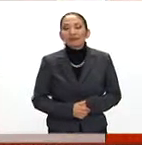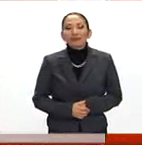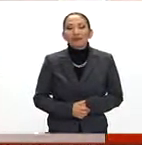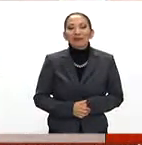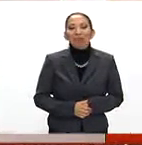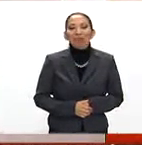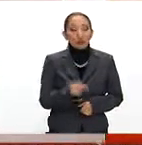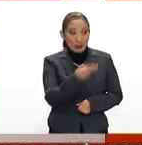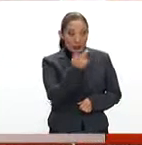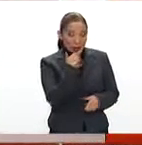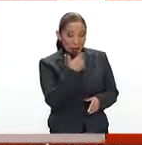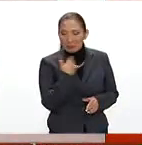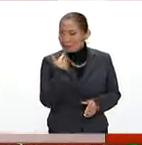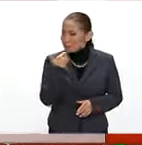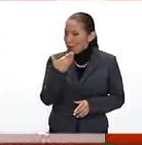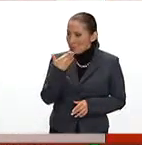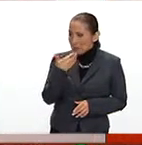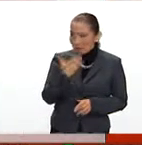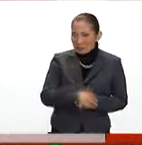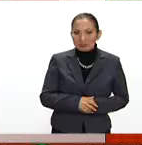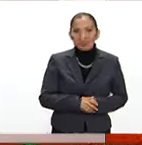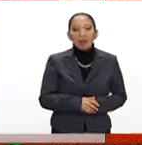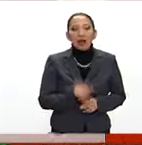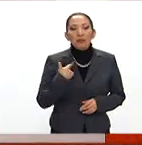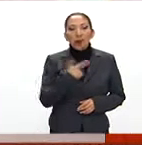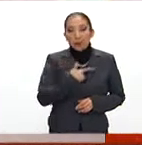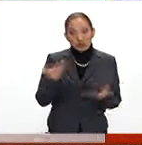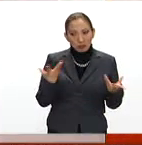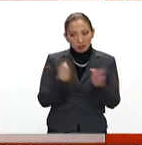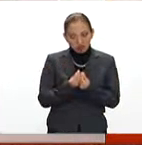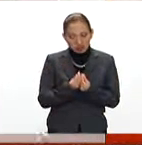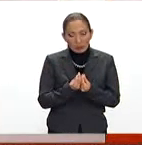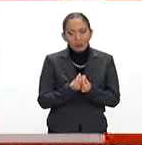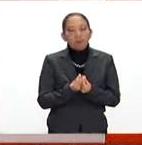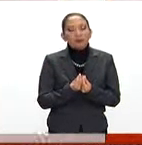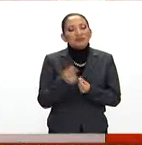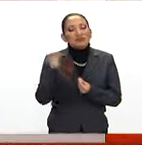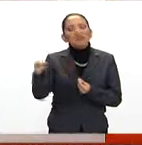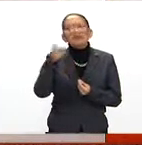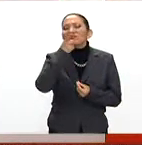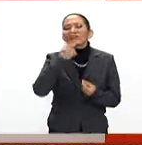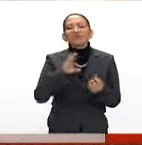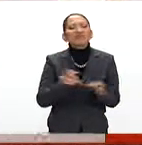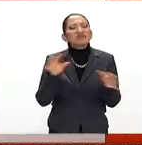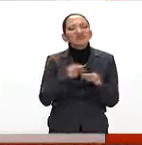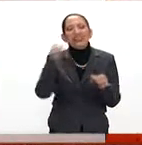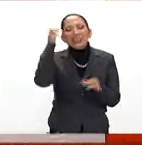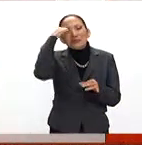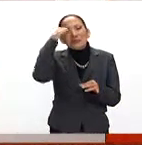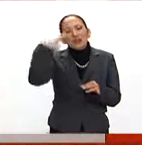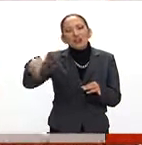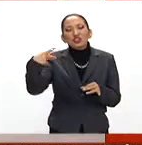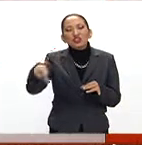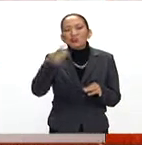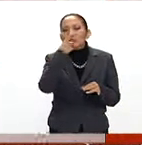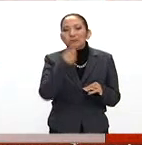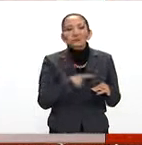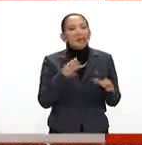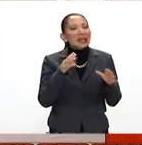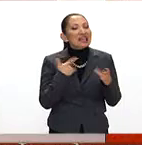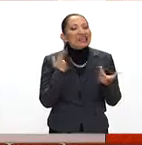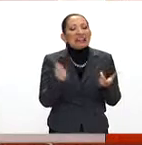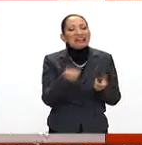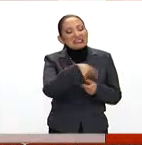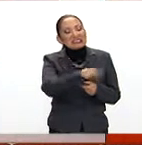Y esta mañana en nuestra sección Emprendedores vamos a platicar con Jennifer Reina, ella es directora general de Gasen, que es una aplicación para